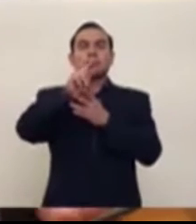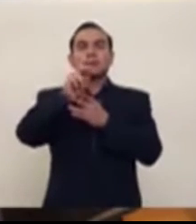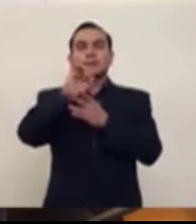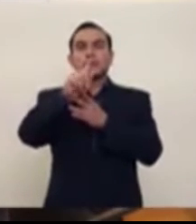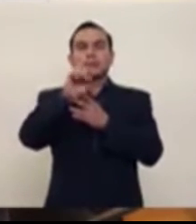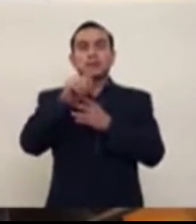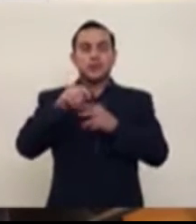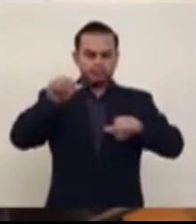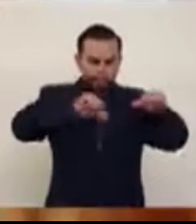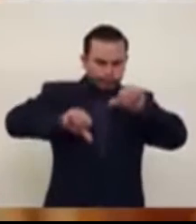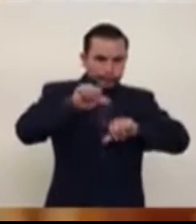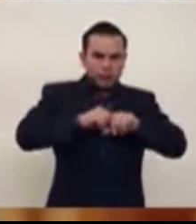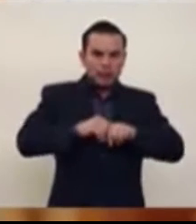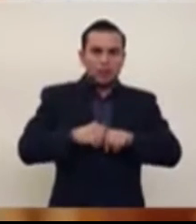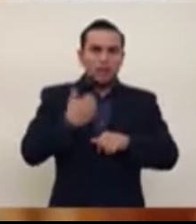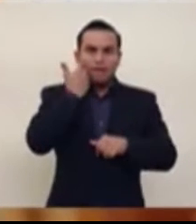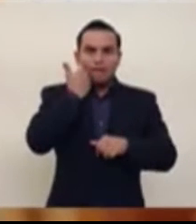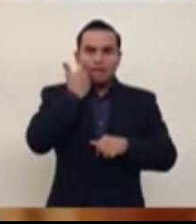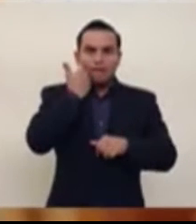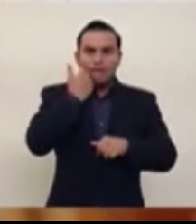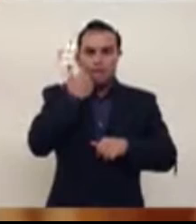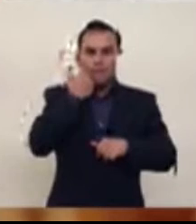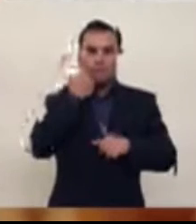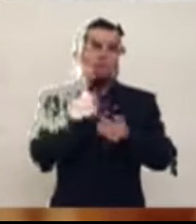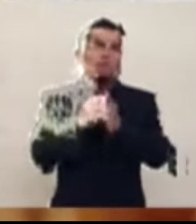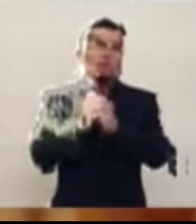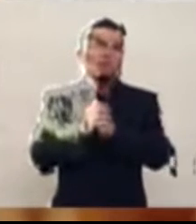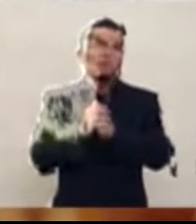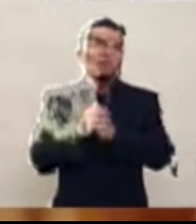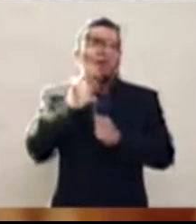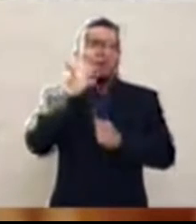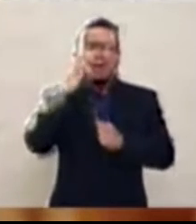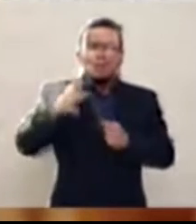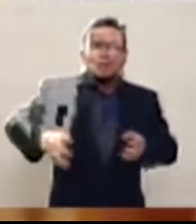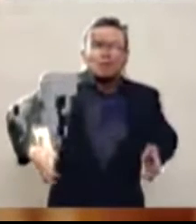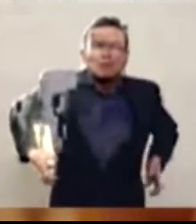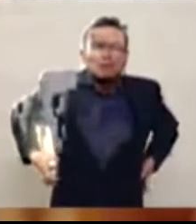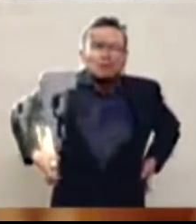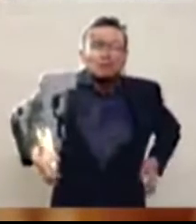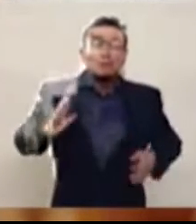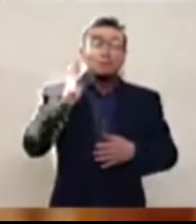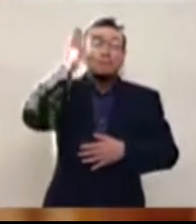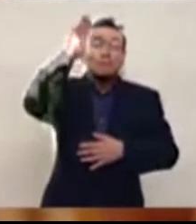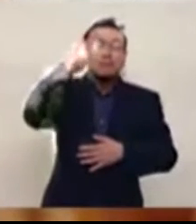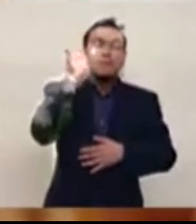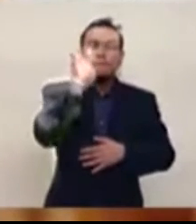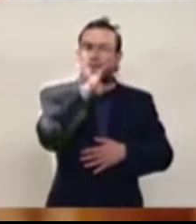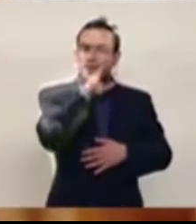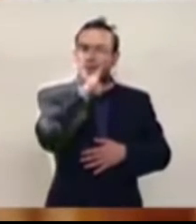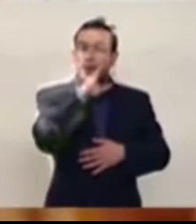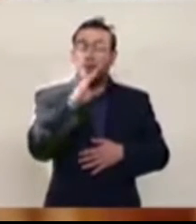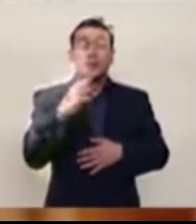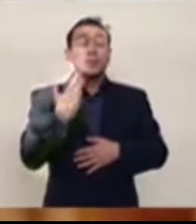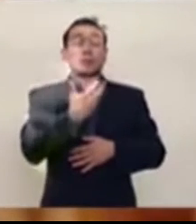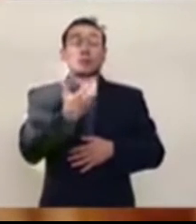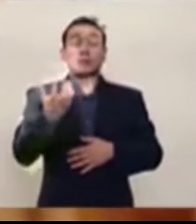químicos nocivos para la salud, si bien no generan infección, dañan los riñones a largo plazo, generan enfermedades a largo plazo que son todavía peores que